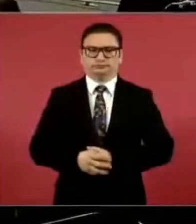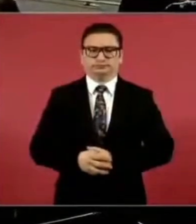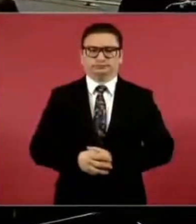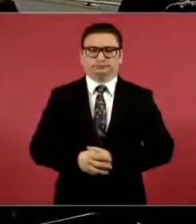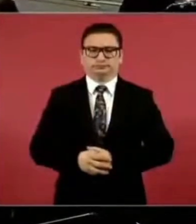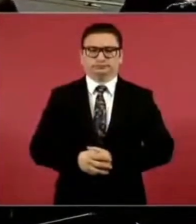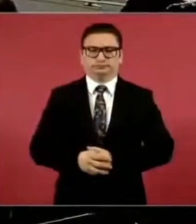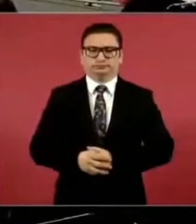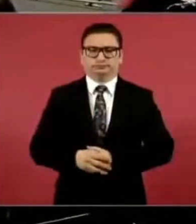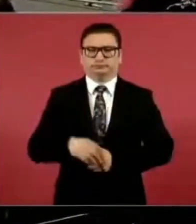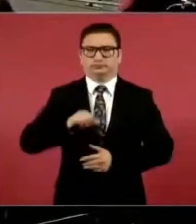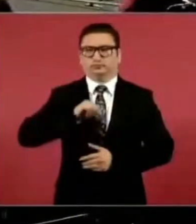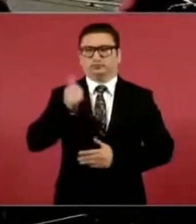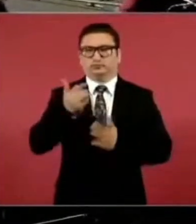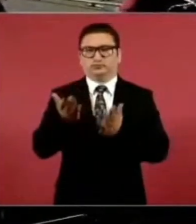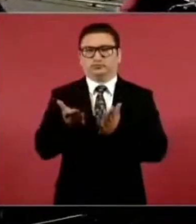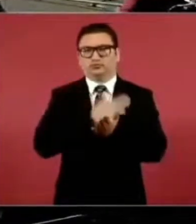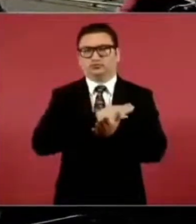la otra página,